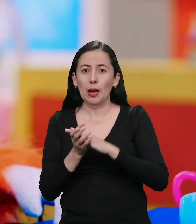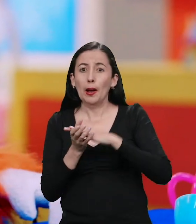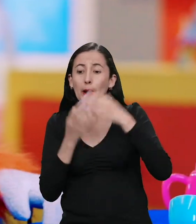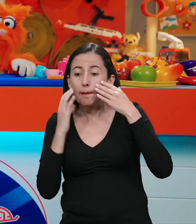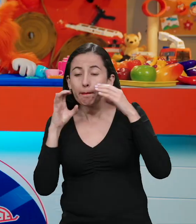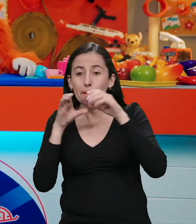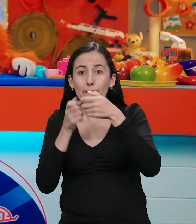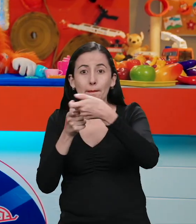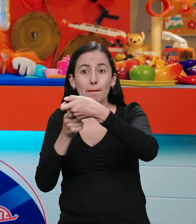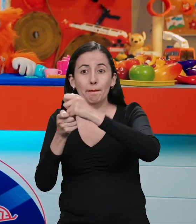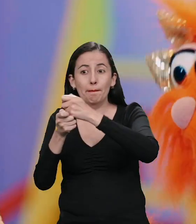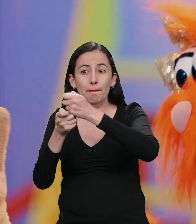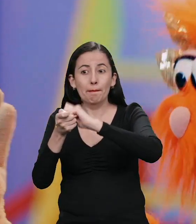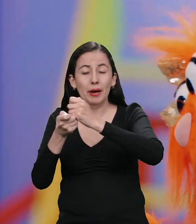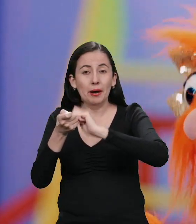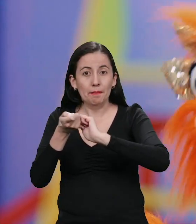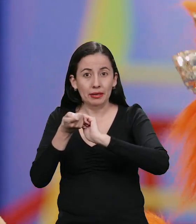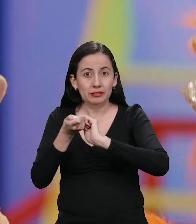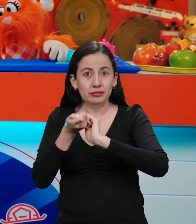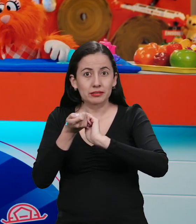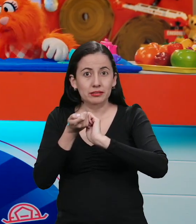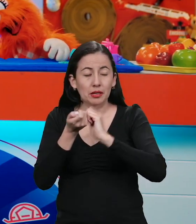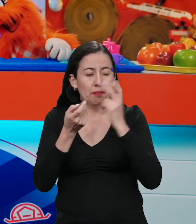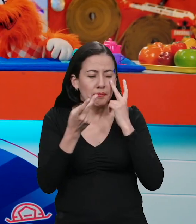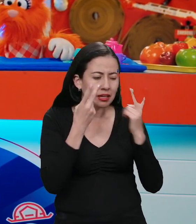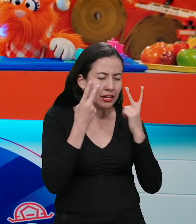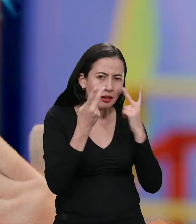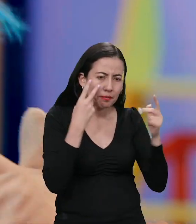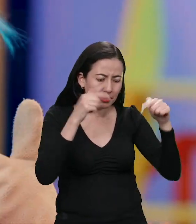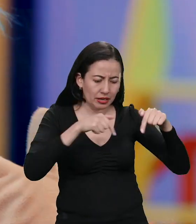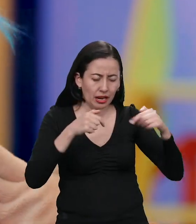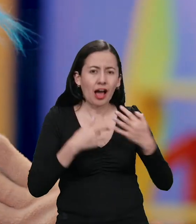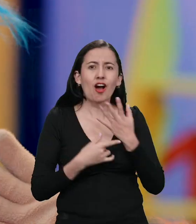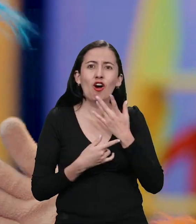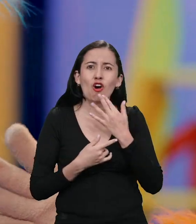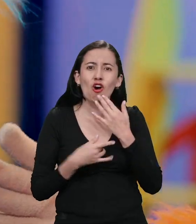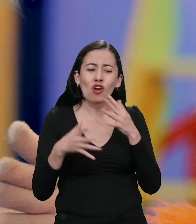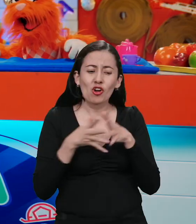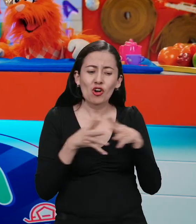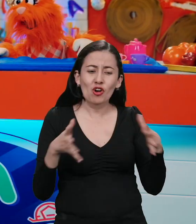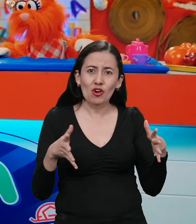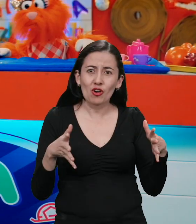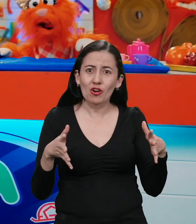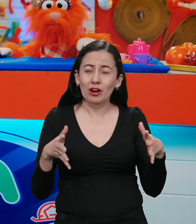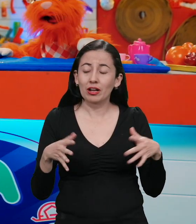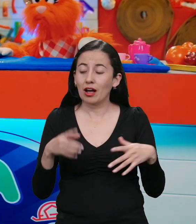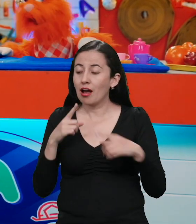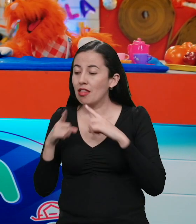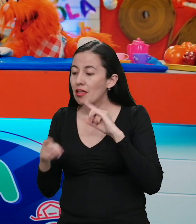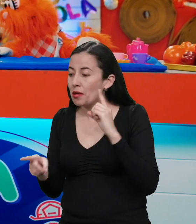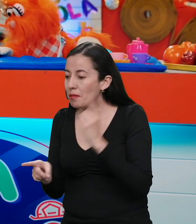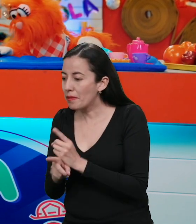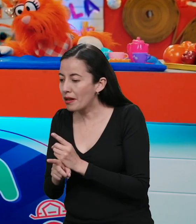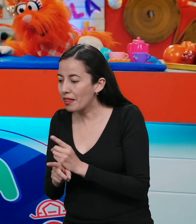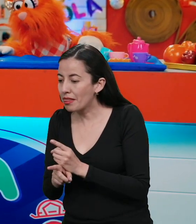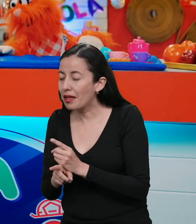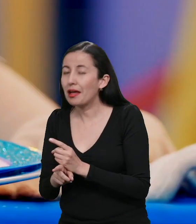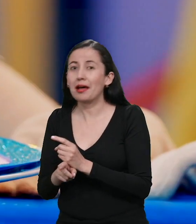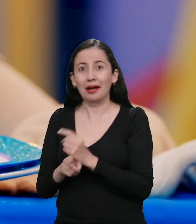papas! ¡Sí! ¡Lo vamos a comer también con papitas! ¡Mira, Polita! ¡Hay muchos colores en este plato! ¡Es verdad!